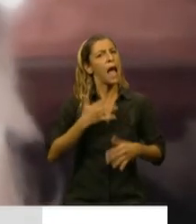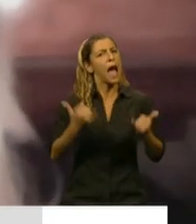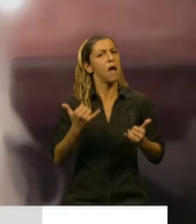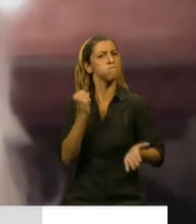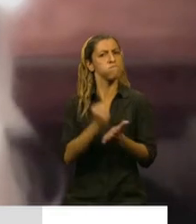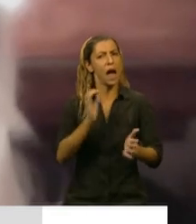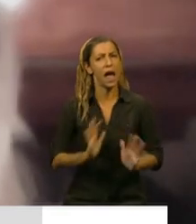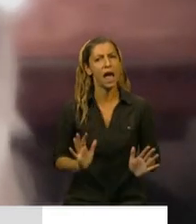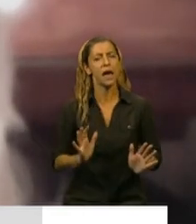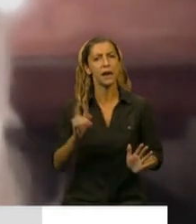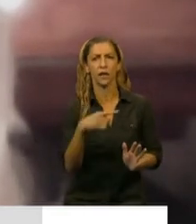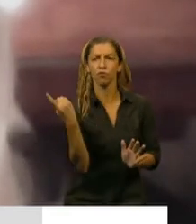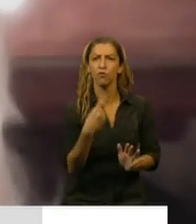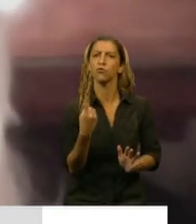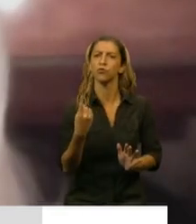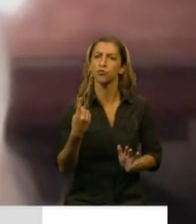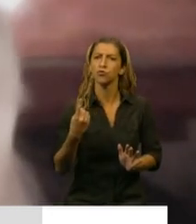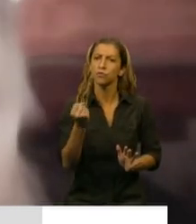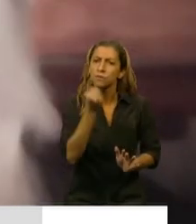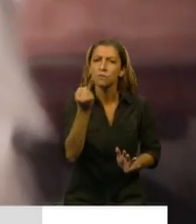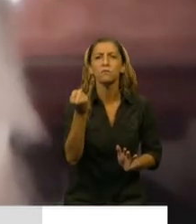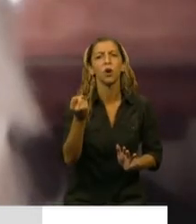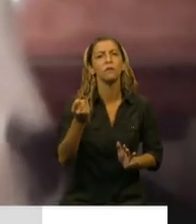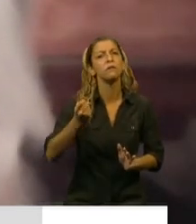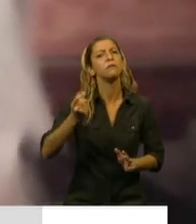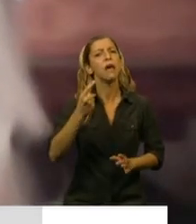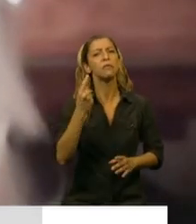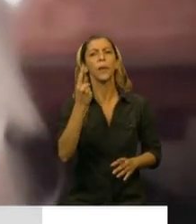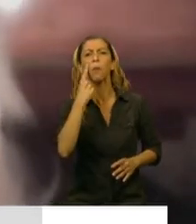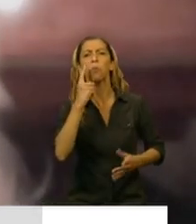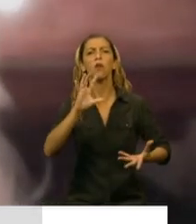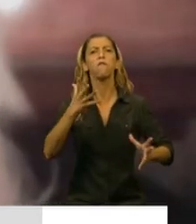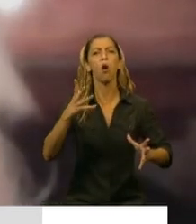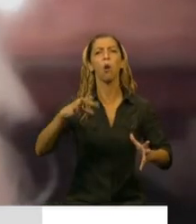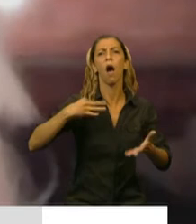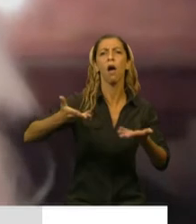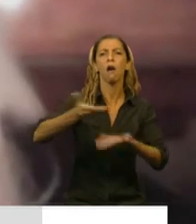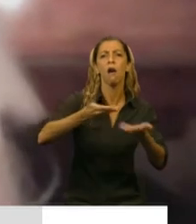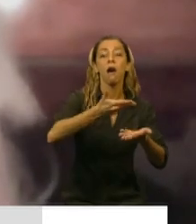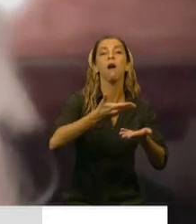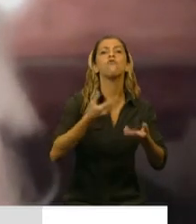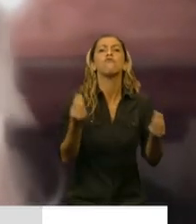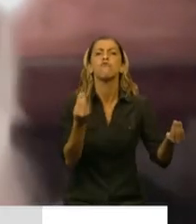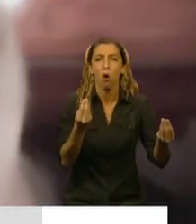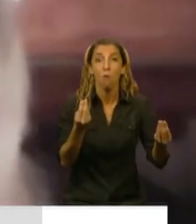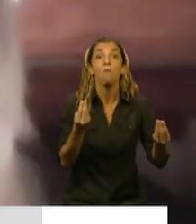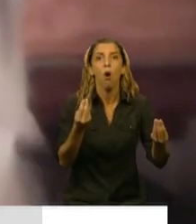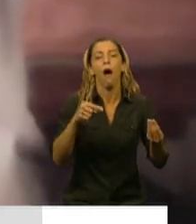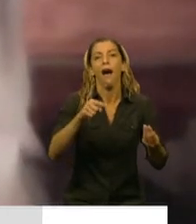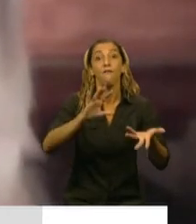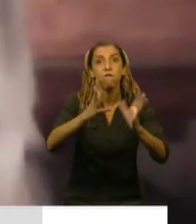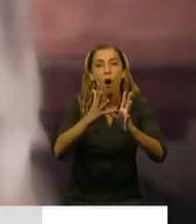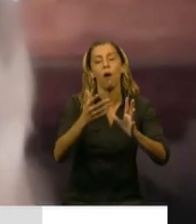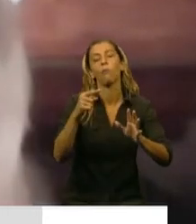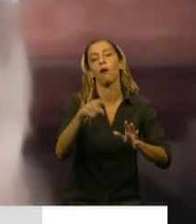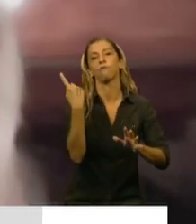nosotros quienes debemos decidir cómo queremos vivir y convivir para que un nuevo embate no nos arrase.